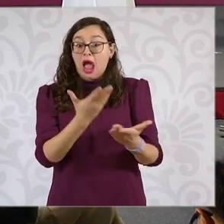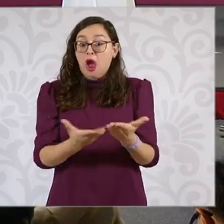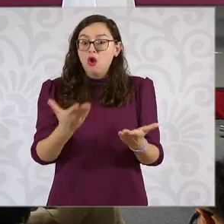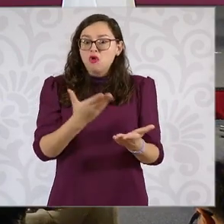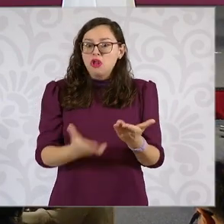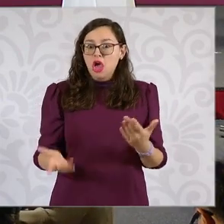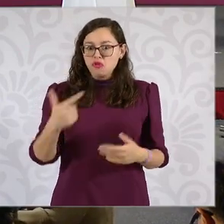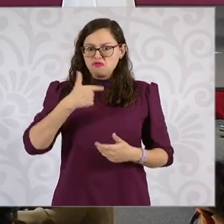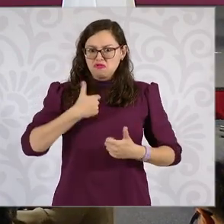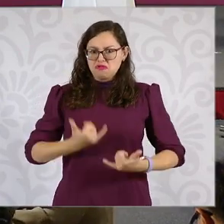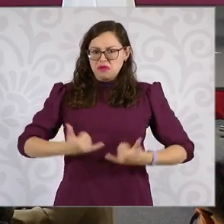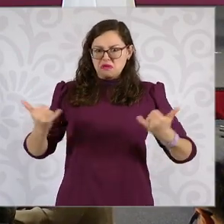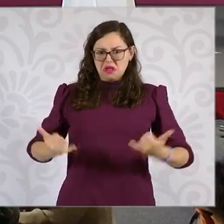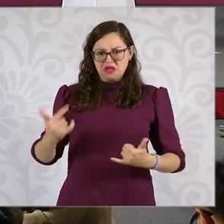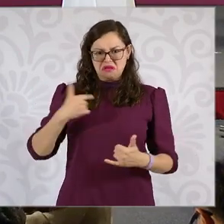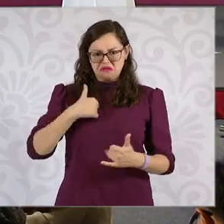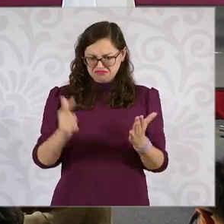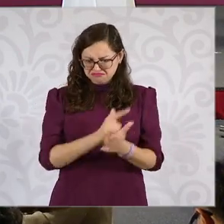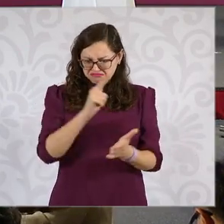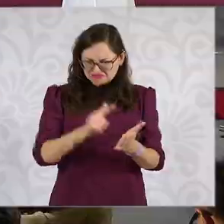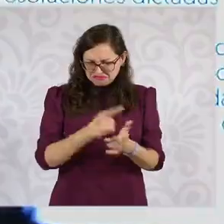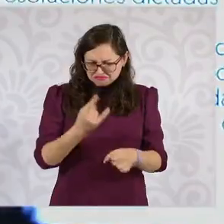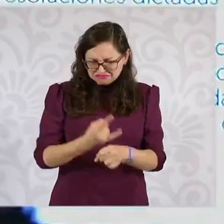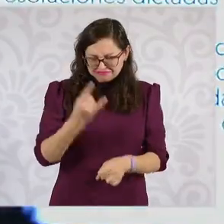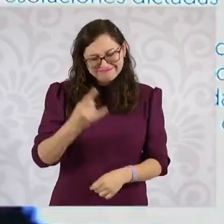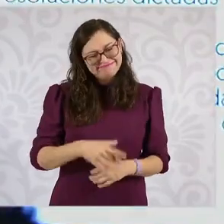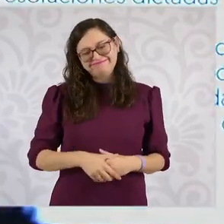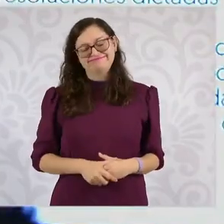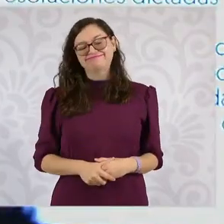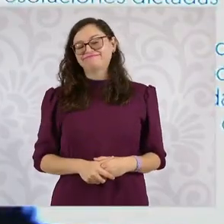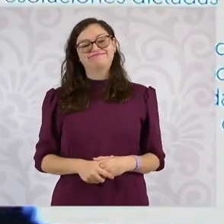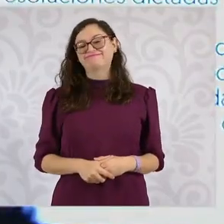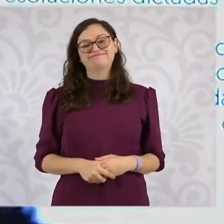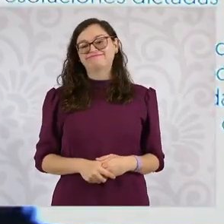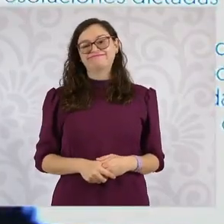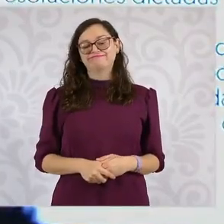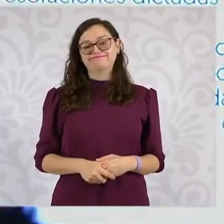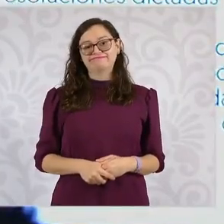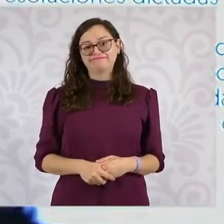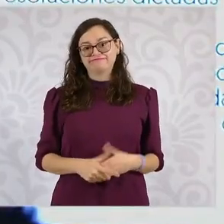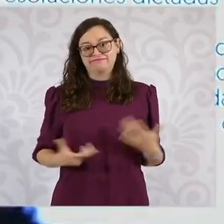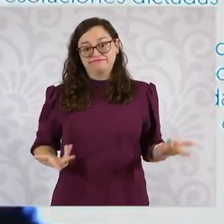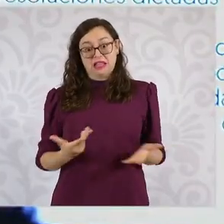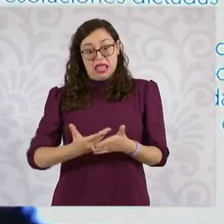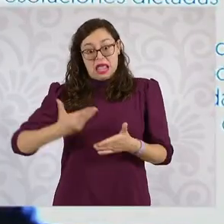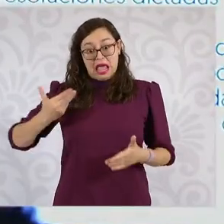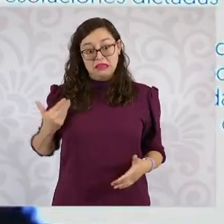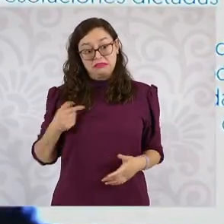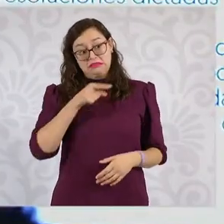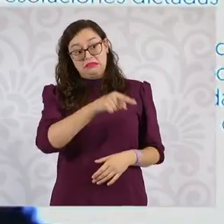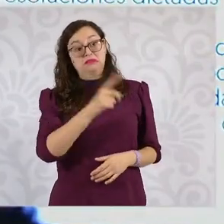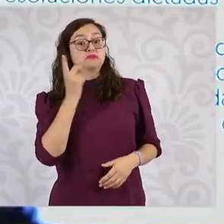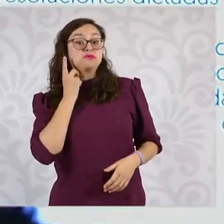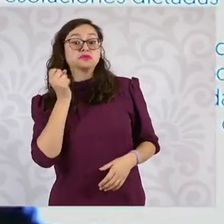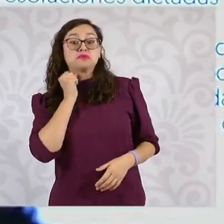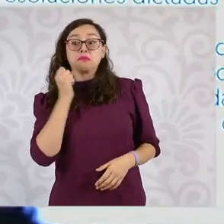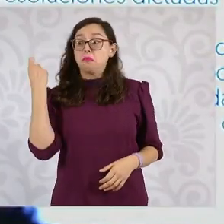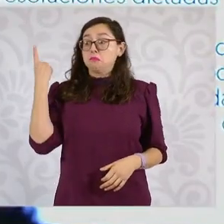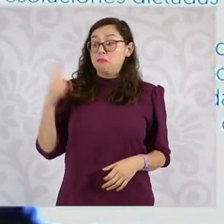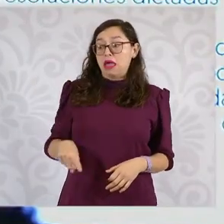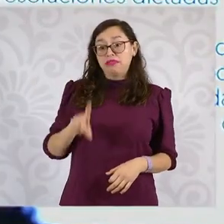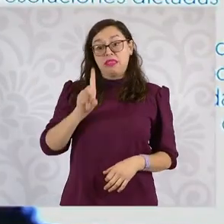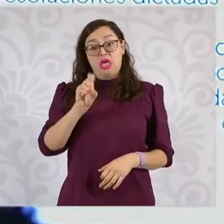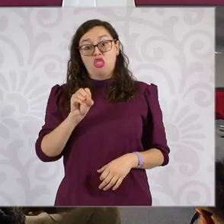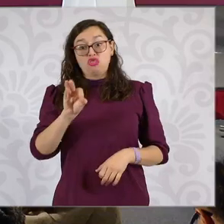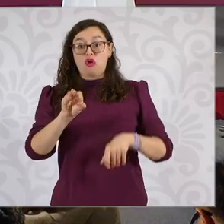desacato. No, no estamos en desacato. Y para ello vamos a preguntar a quién nos ordenó publicar en el Diario Oficial de la